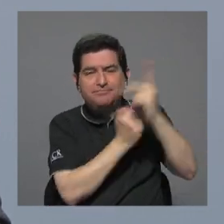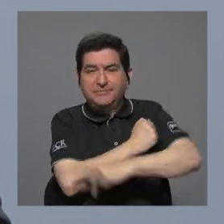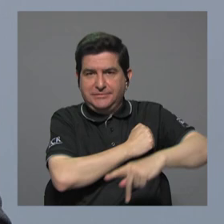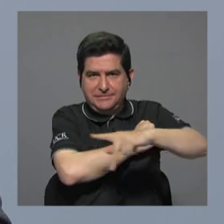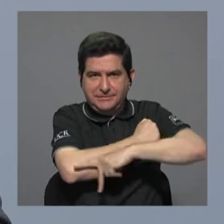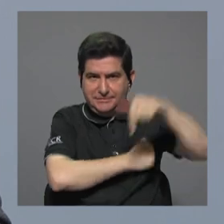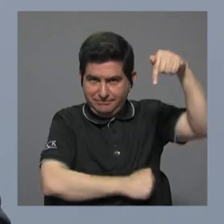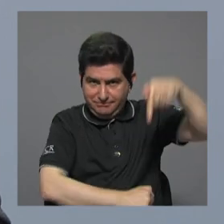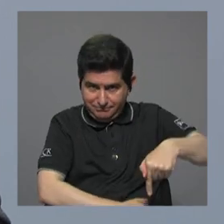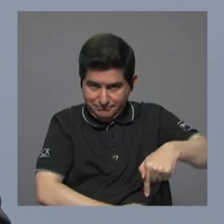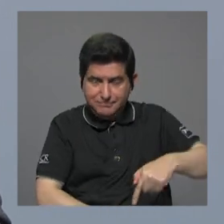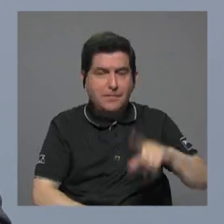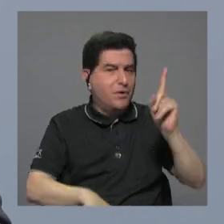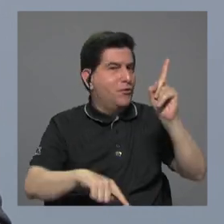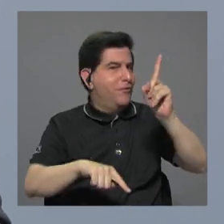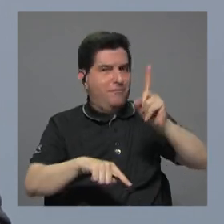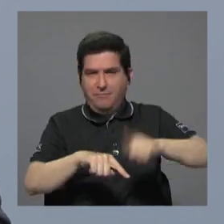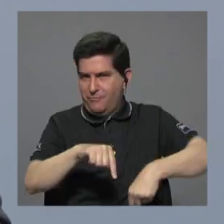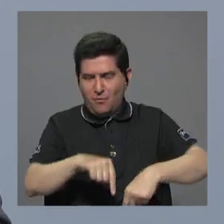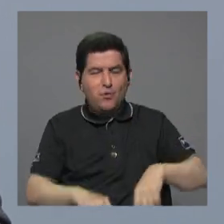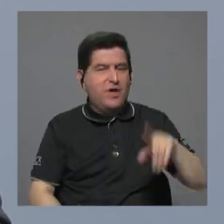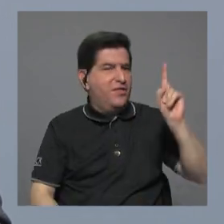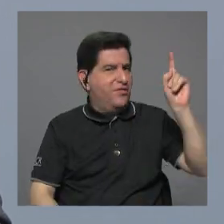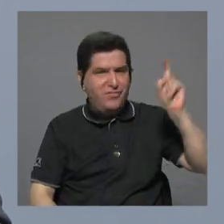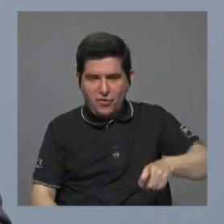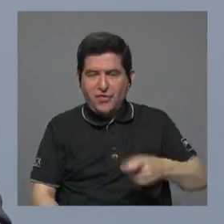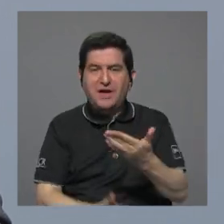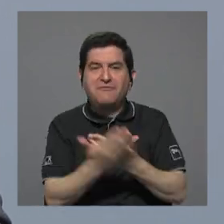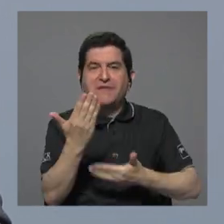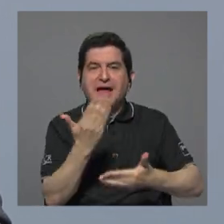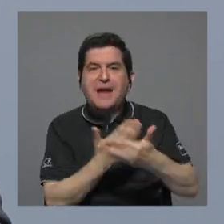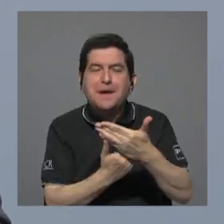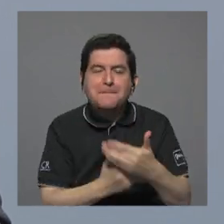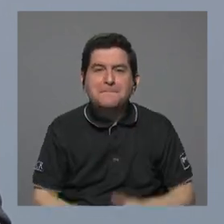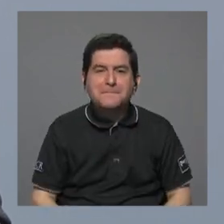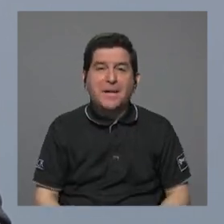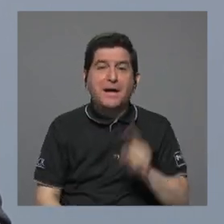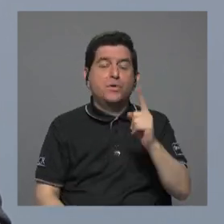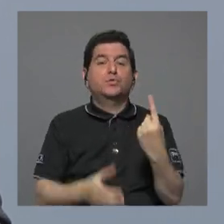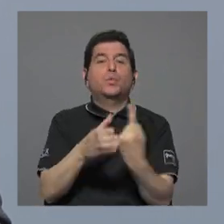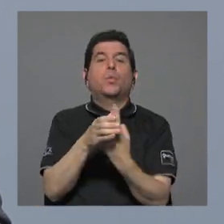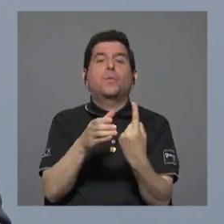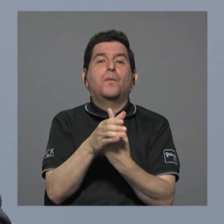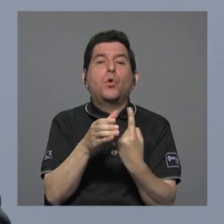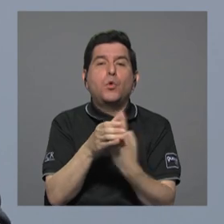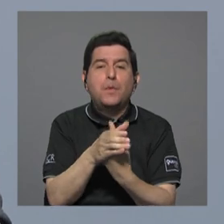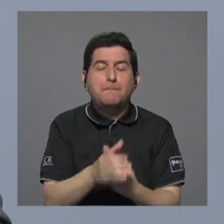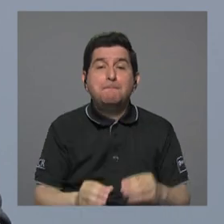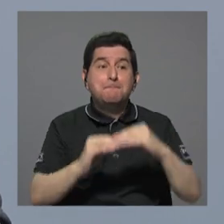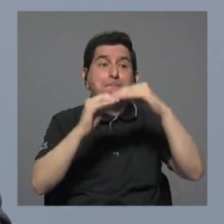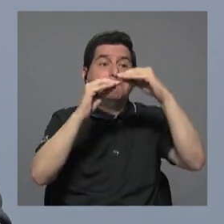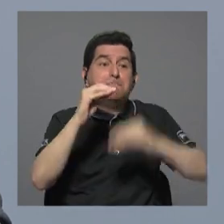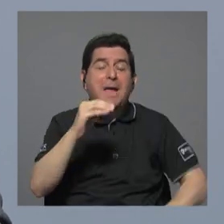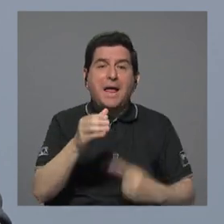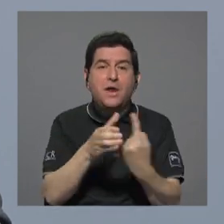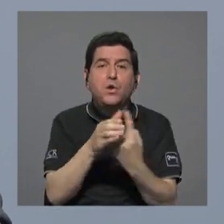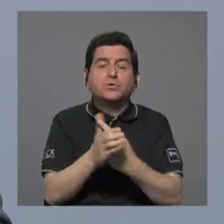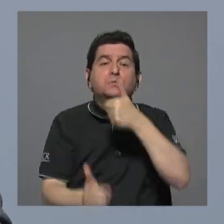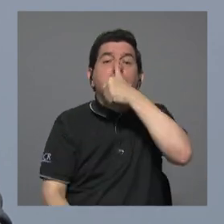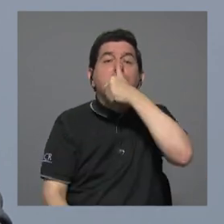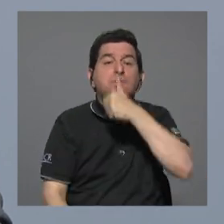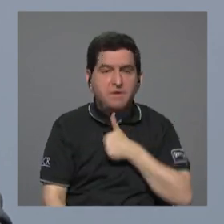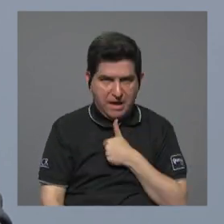país no pueden ni deben estar en manos de un monopolio y menos un monopolio